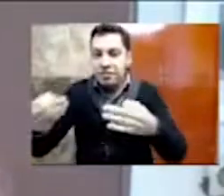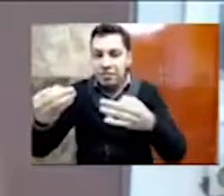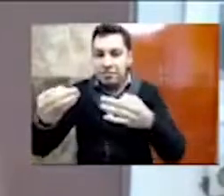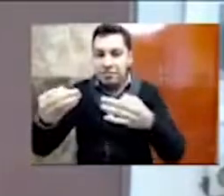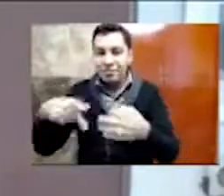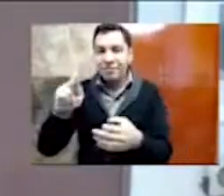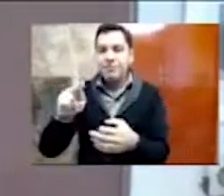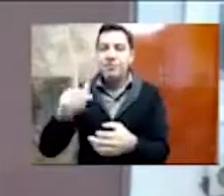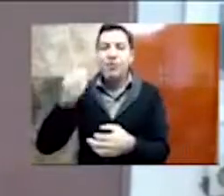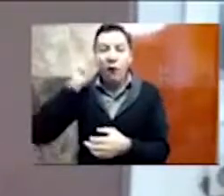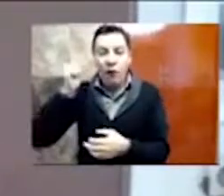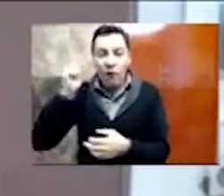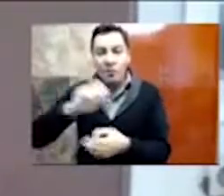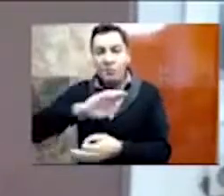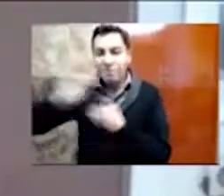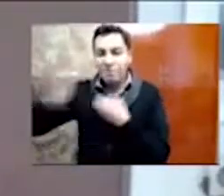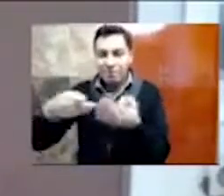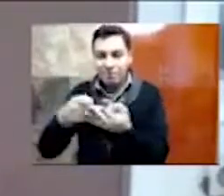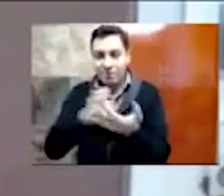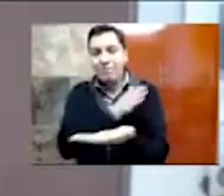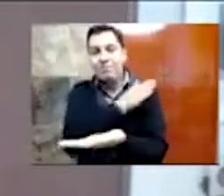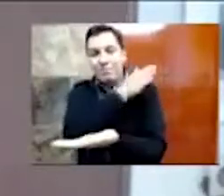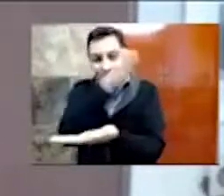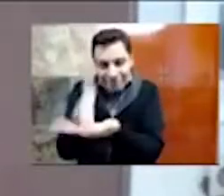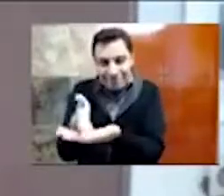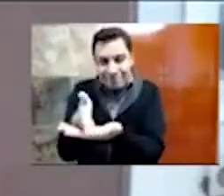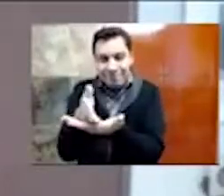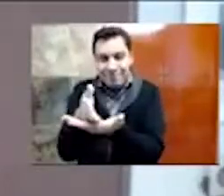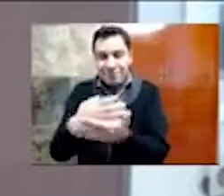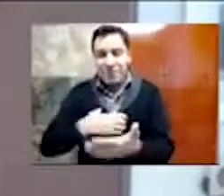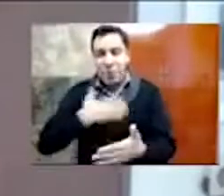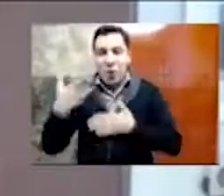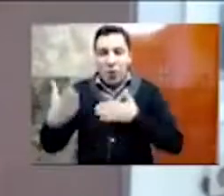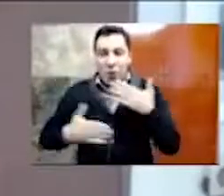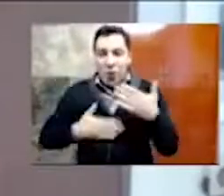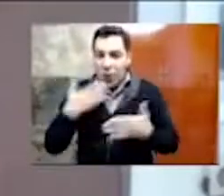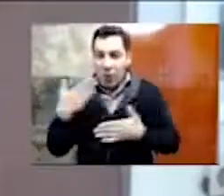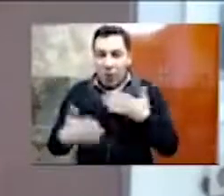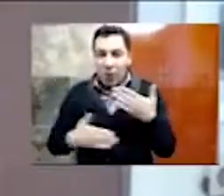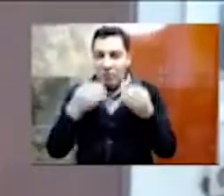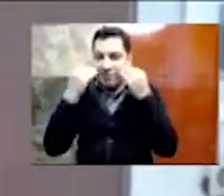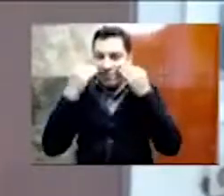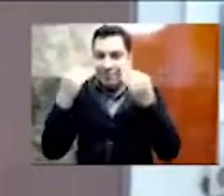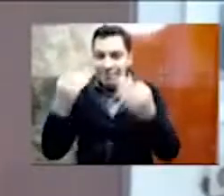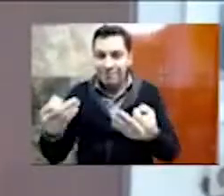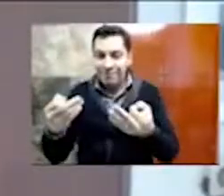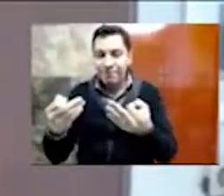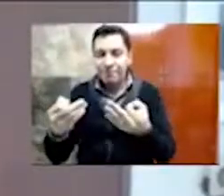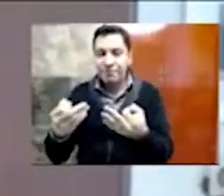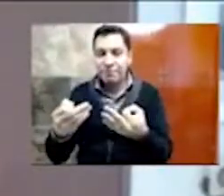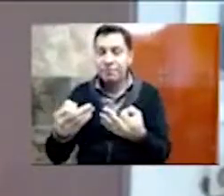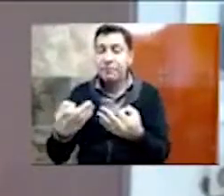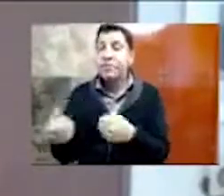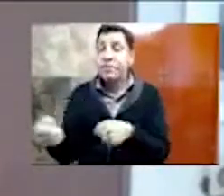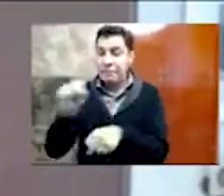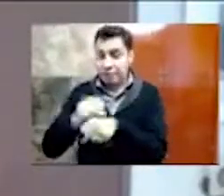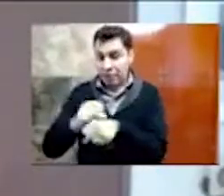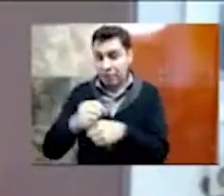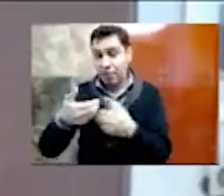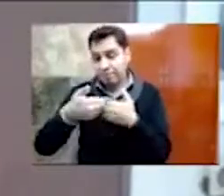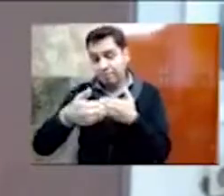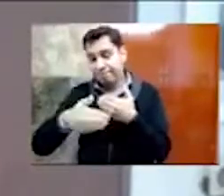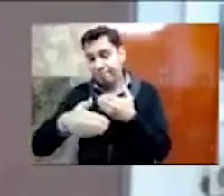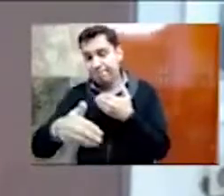podamos también disfrutarlos. Y, bueno, les comento que, toda la semana estaremos con estos procesos